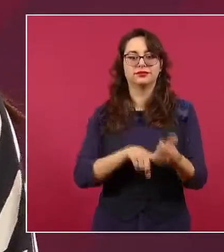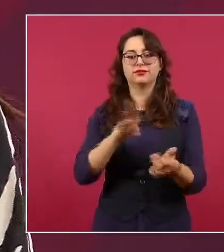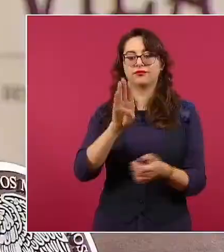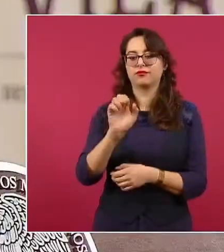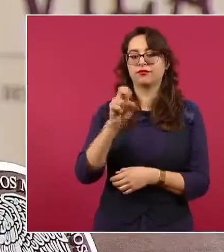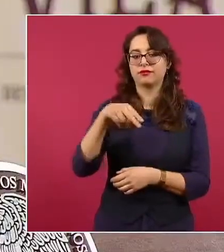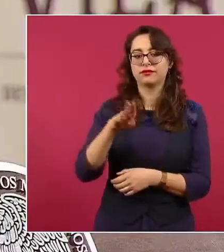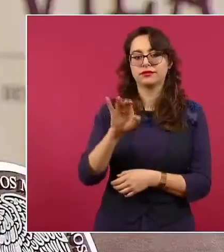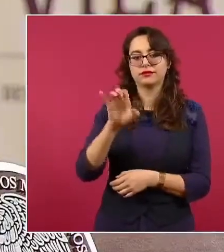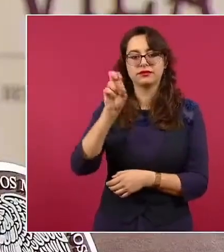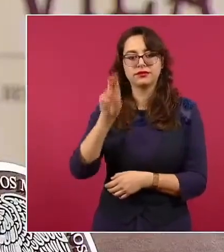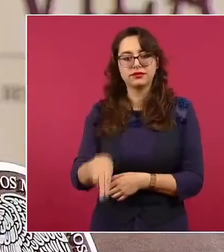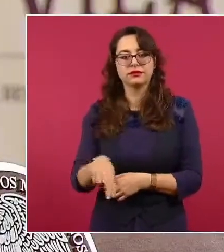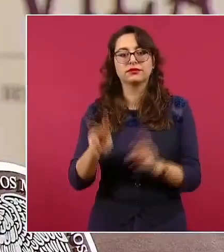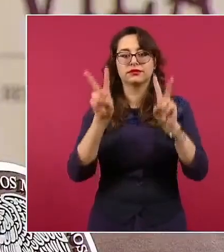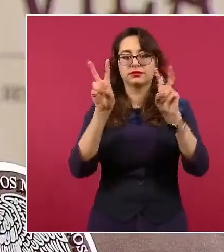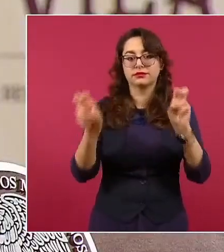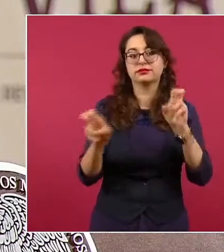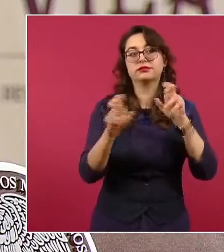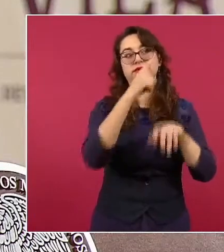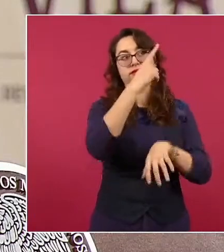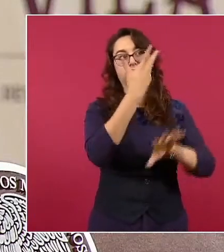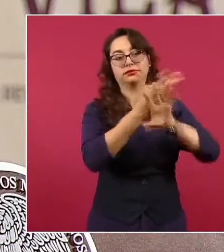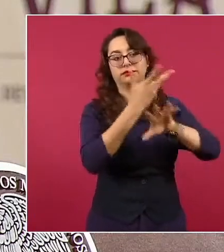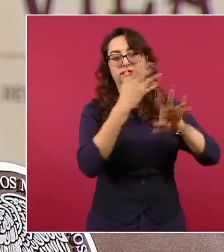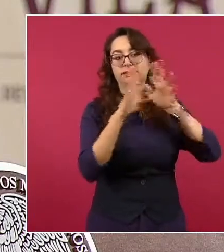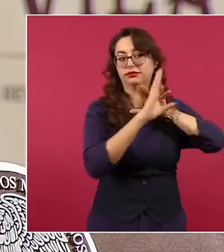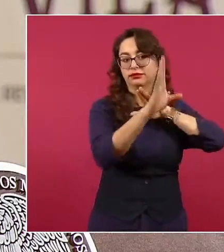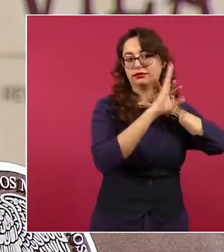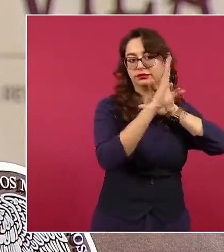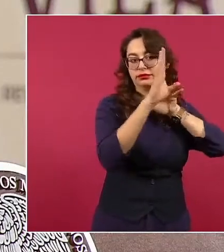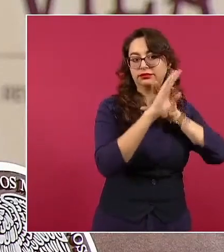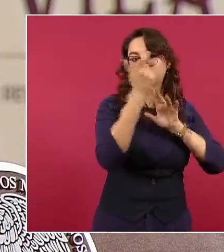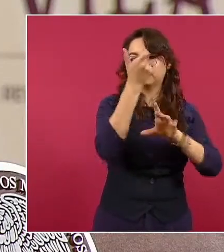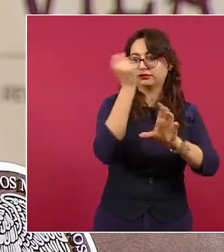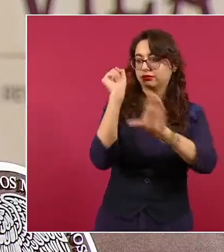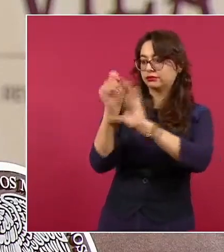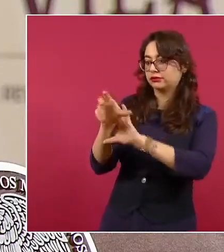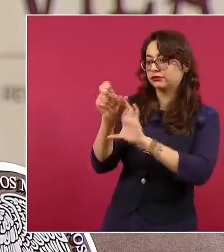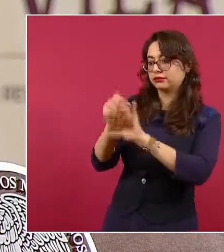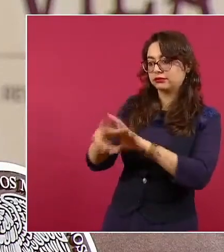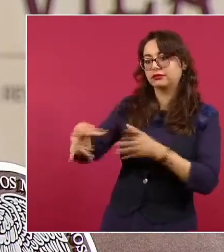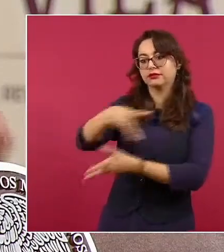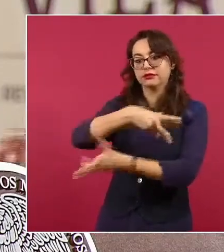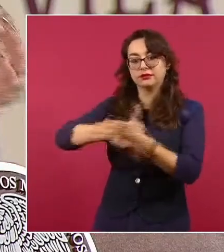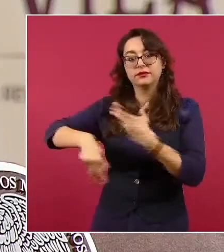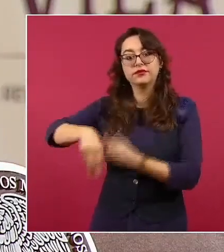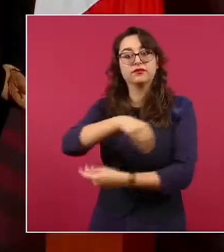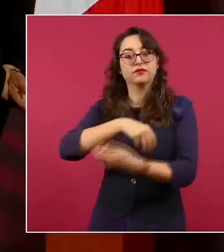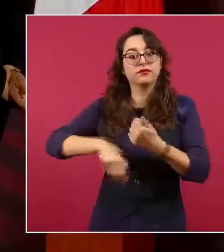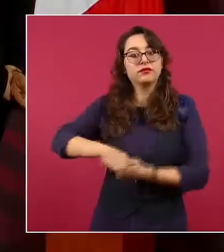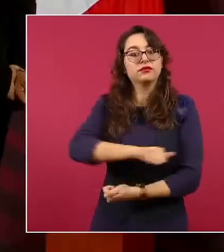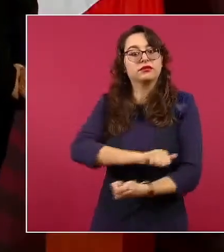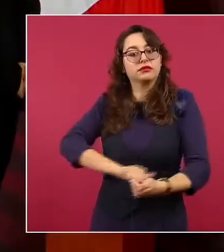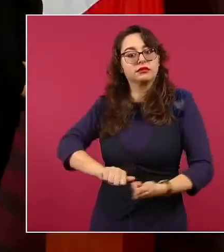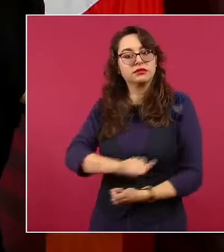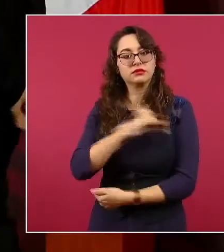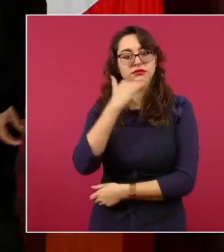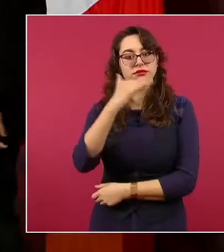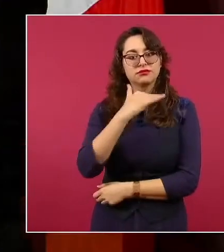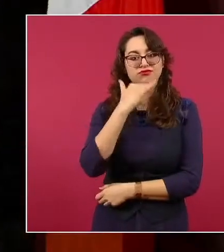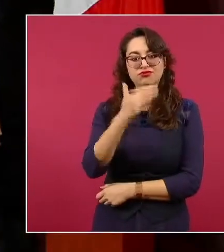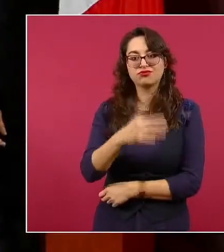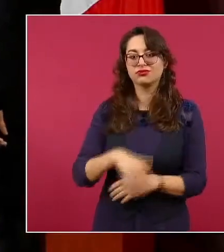usado para el lavado de dinero. Esto lo desmentimos el 5 de abril, es decir, tres días antes de esta